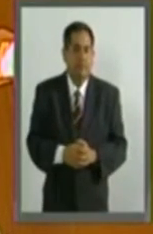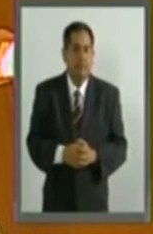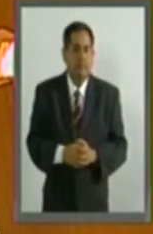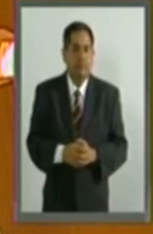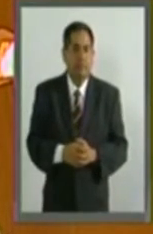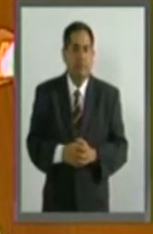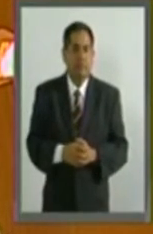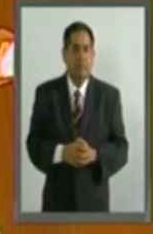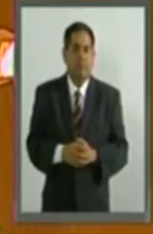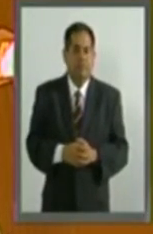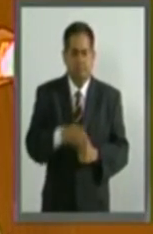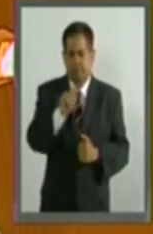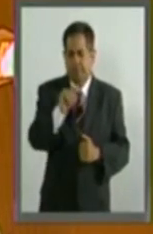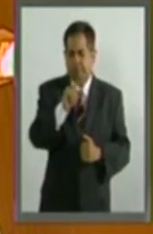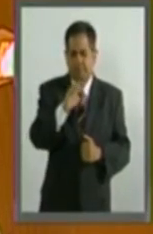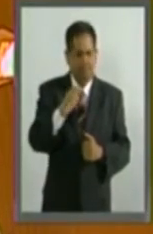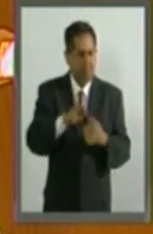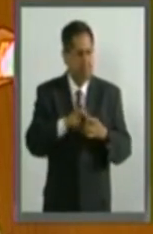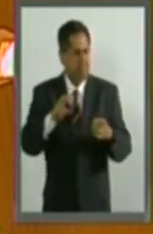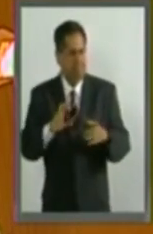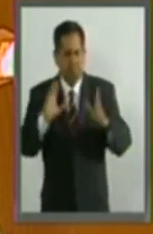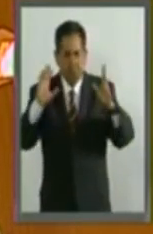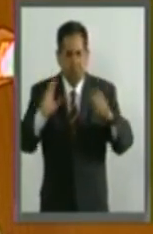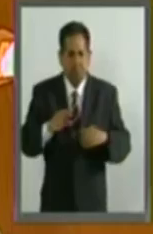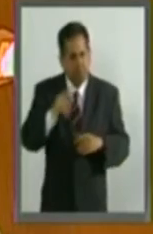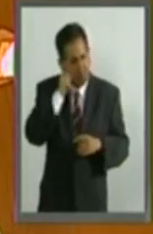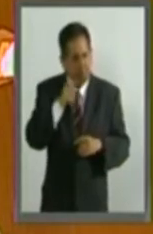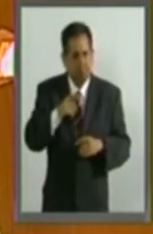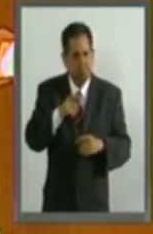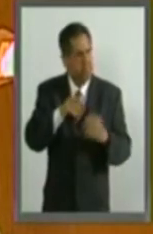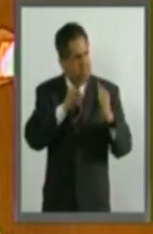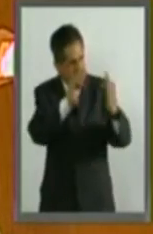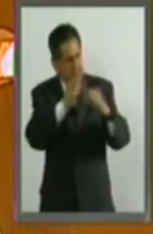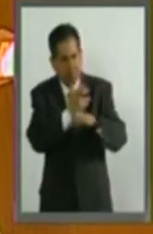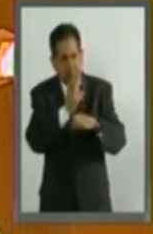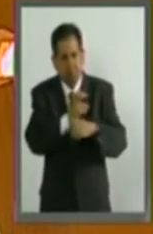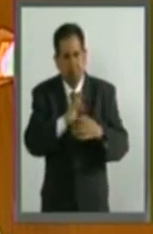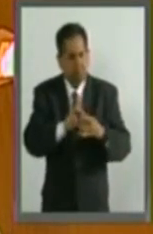Salirnos del Tratado de Libre Comercio, enfrentarnos a los Estados Unidos,